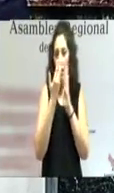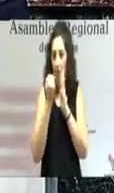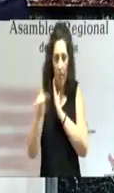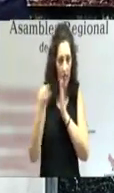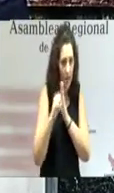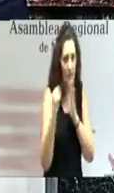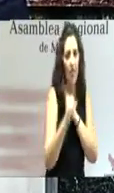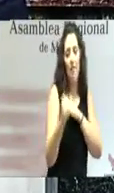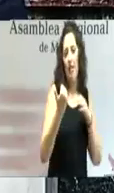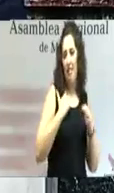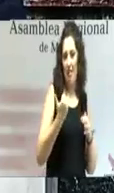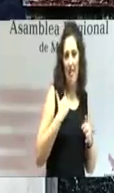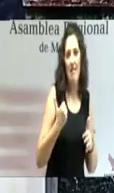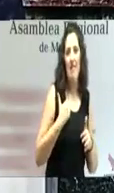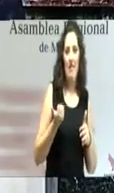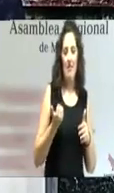aprovechándose.